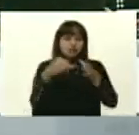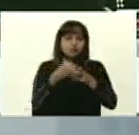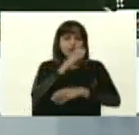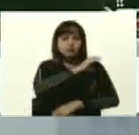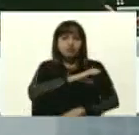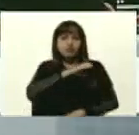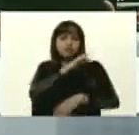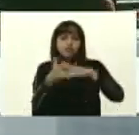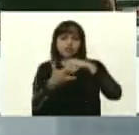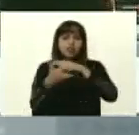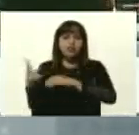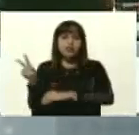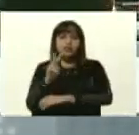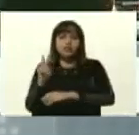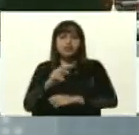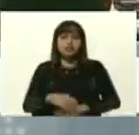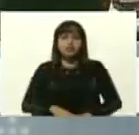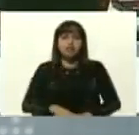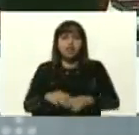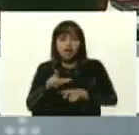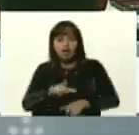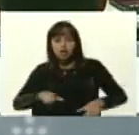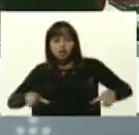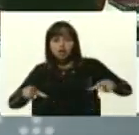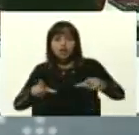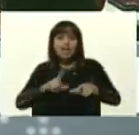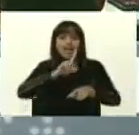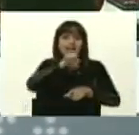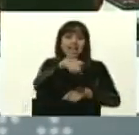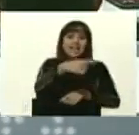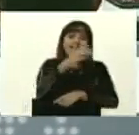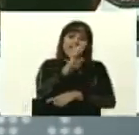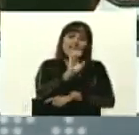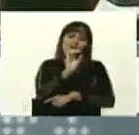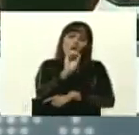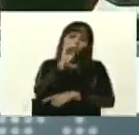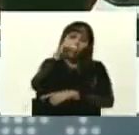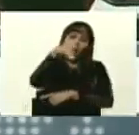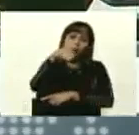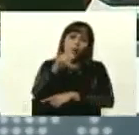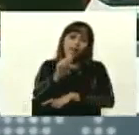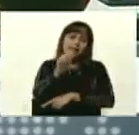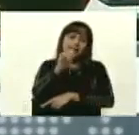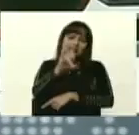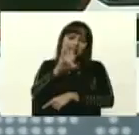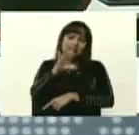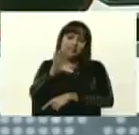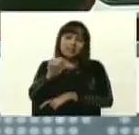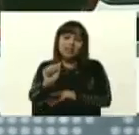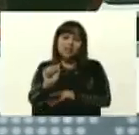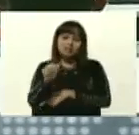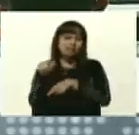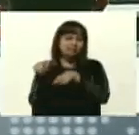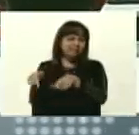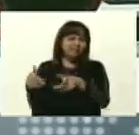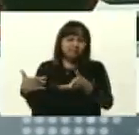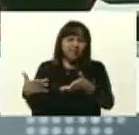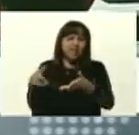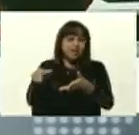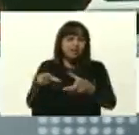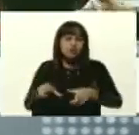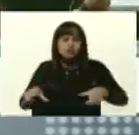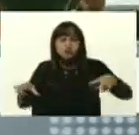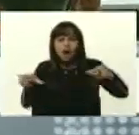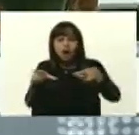tecnológico de Venezuela, la sala de geomática de la agencia. Para, desde esta sala